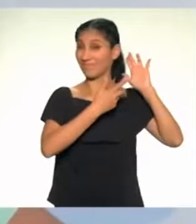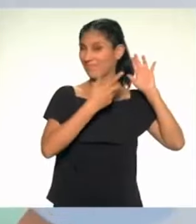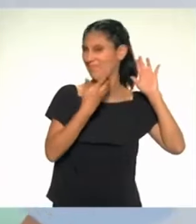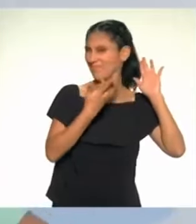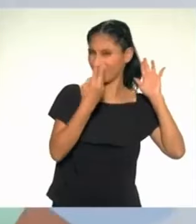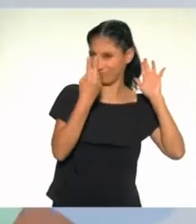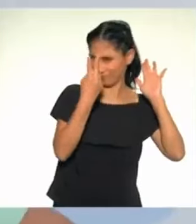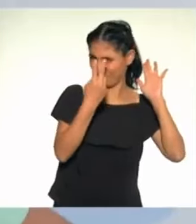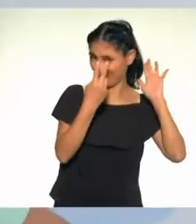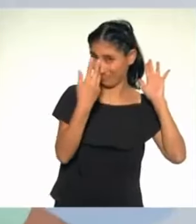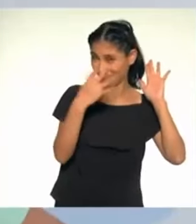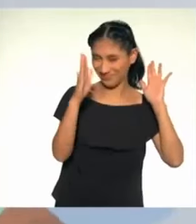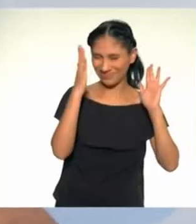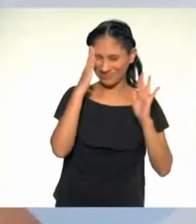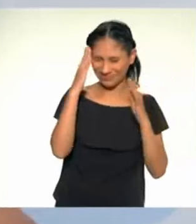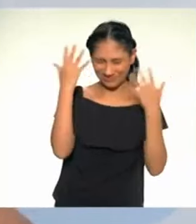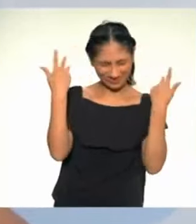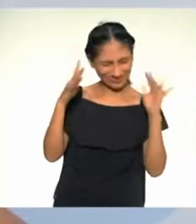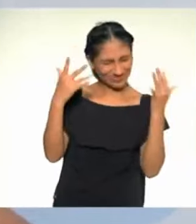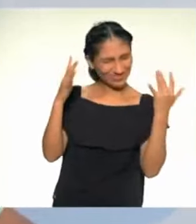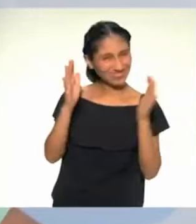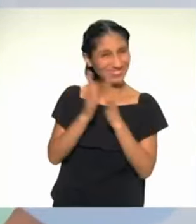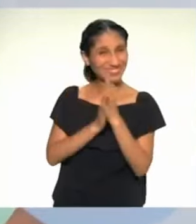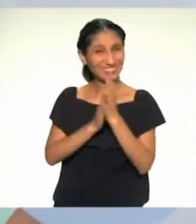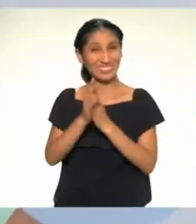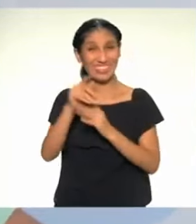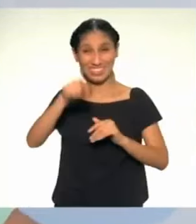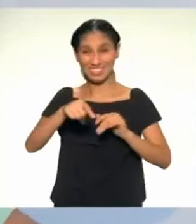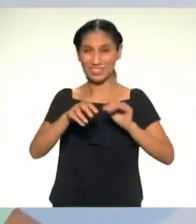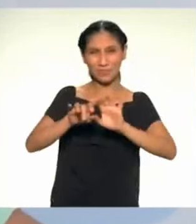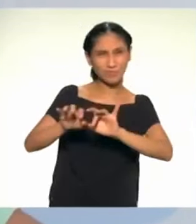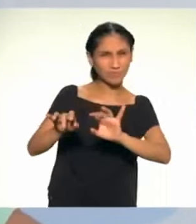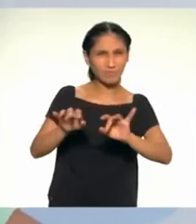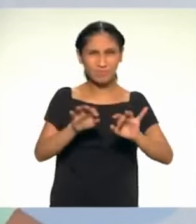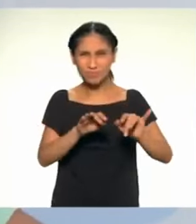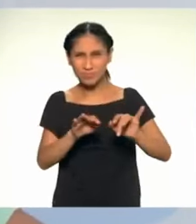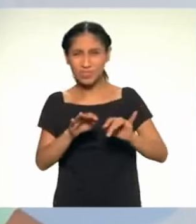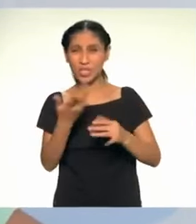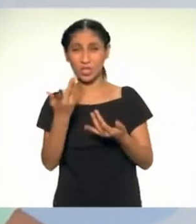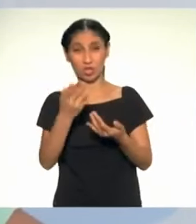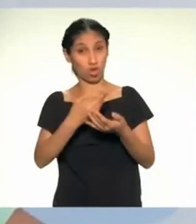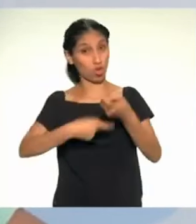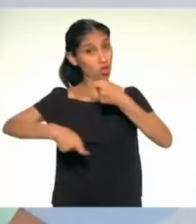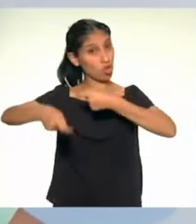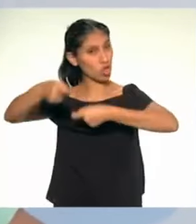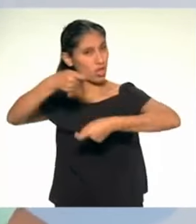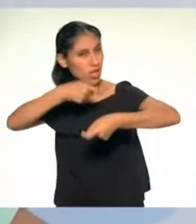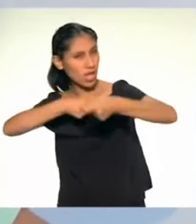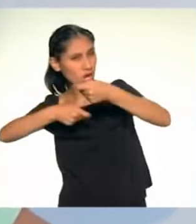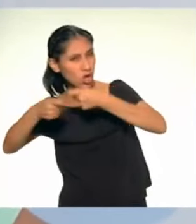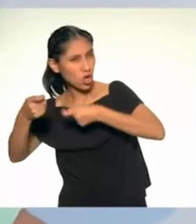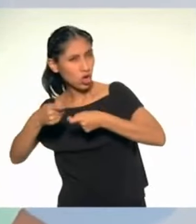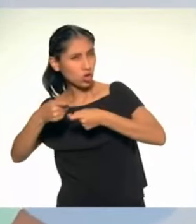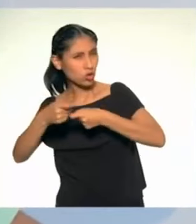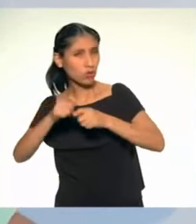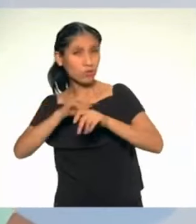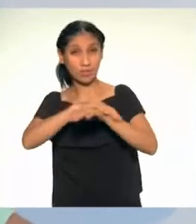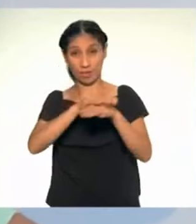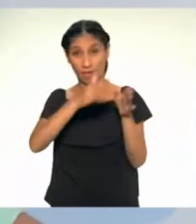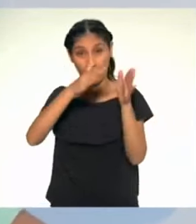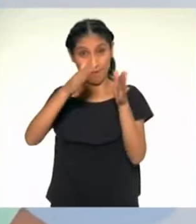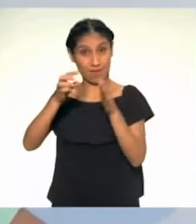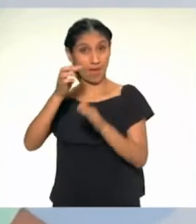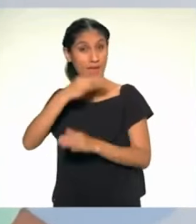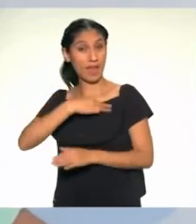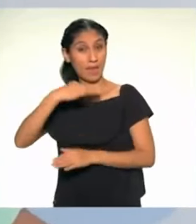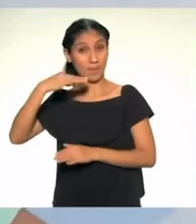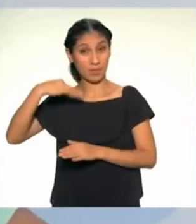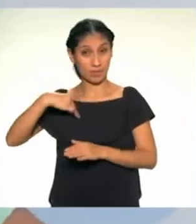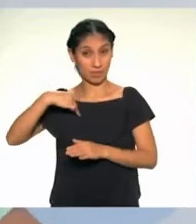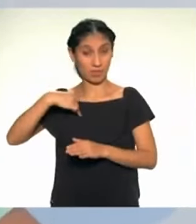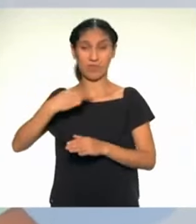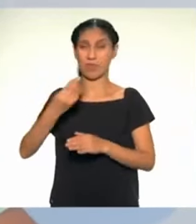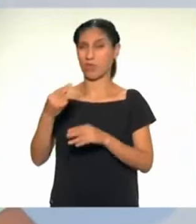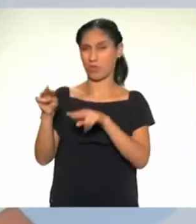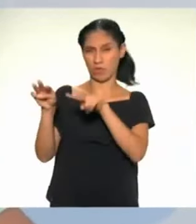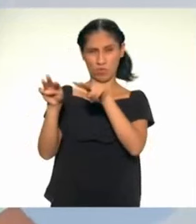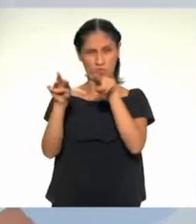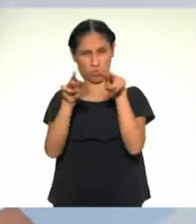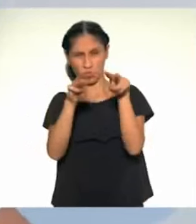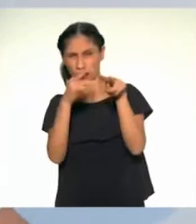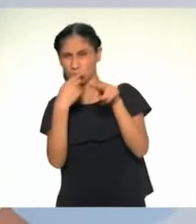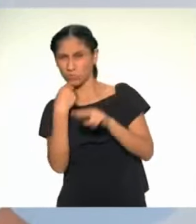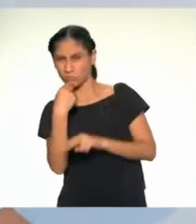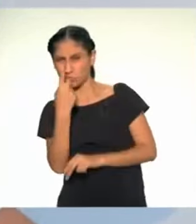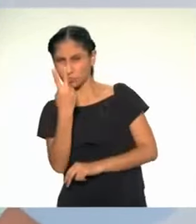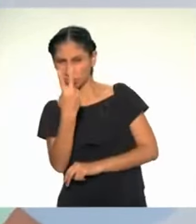¡Lo sabía! Esta es la plataforma de bionegocios elaborada por el Ministerio del Ambiente de nuestro país. La